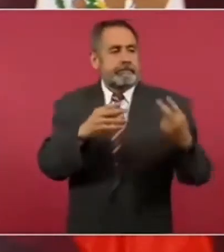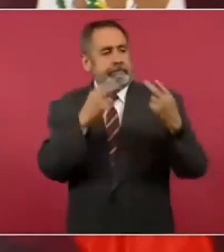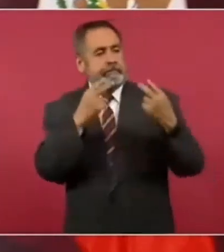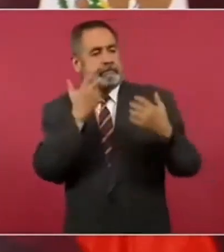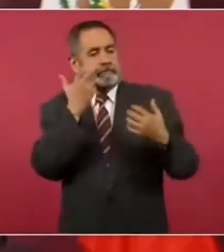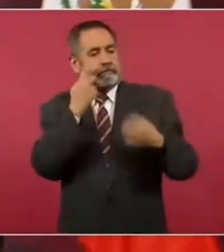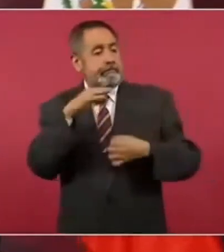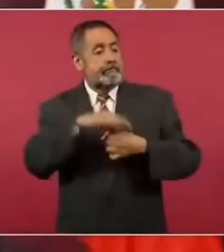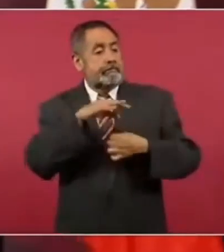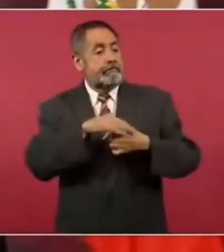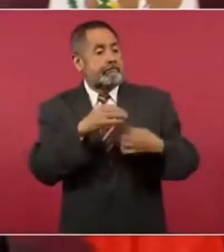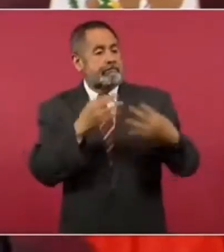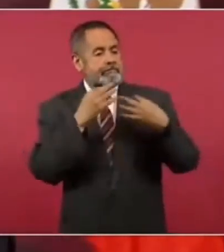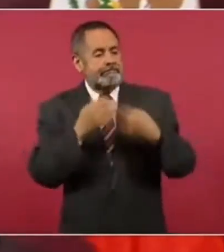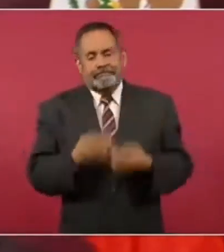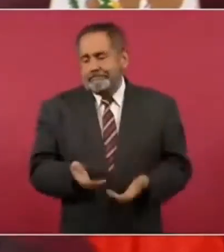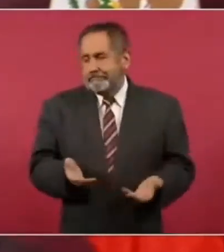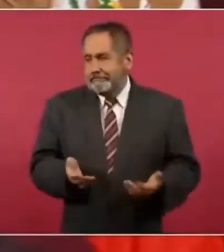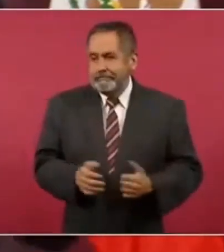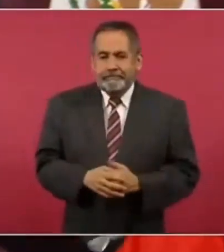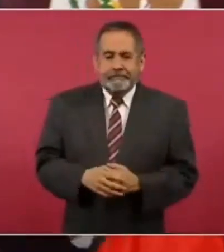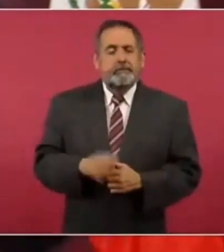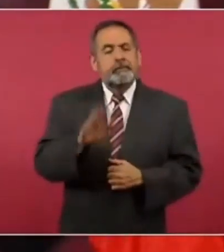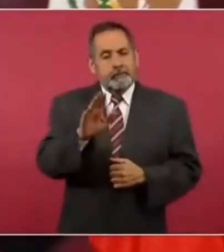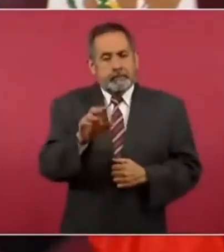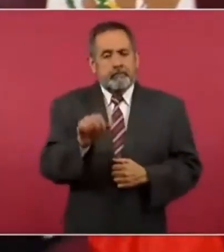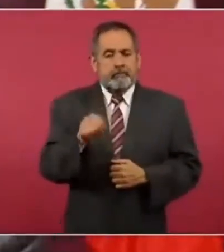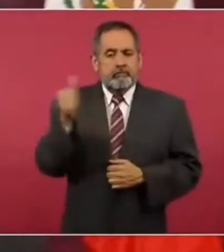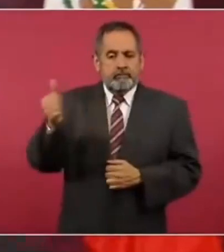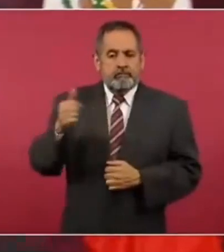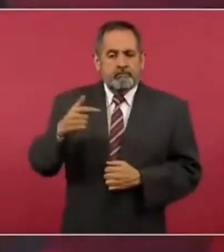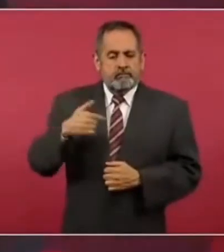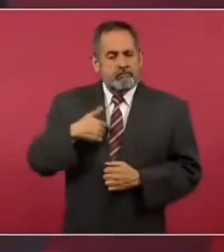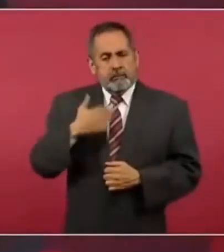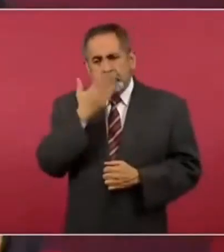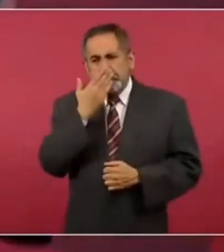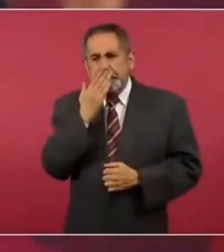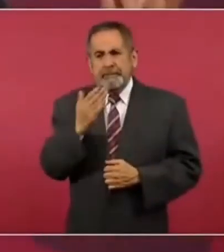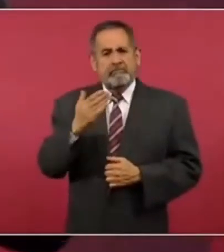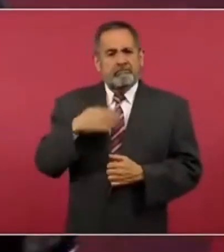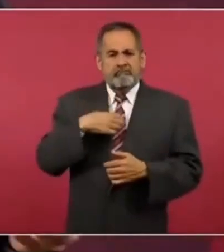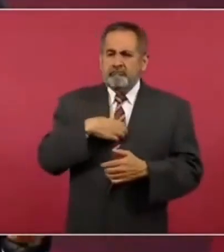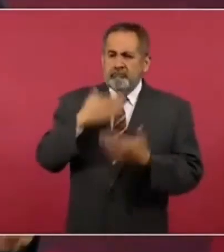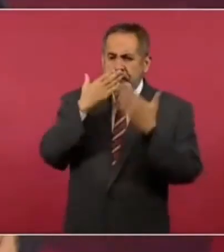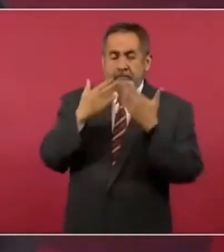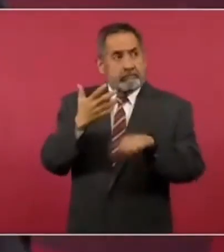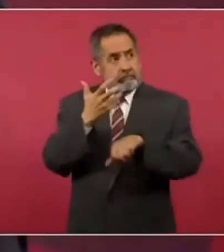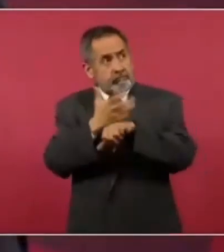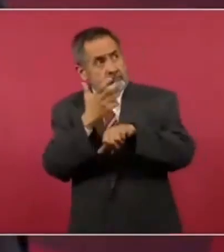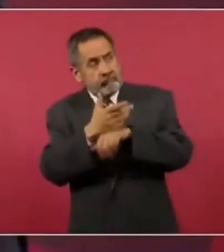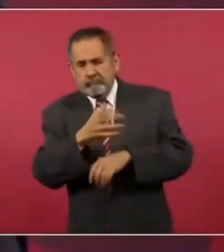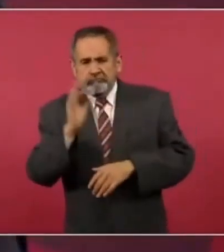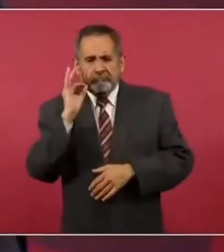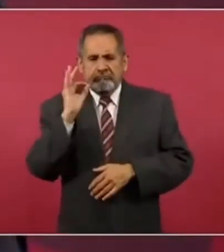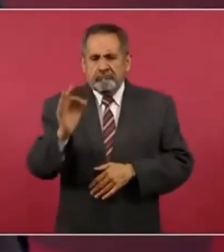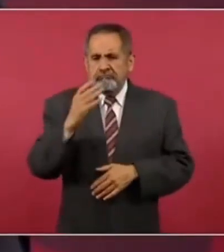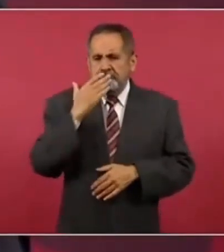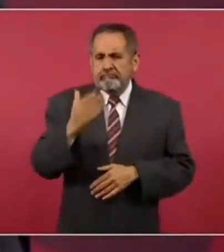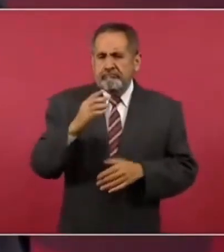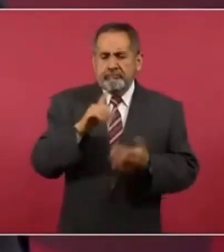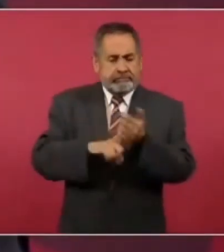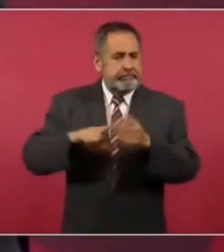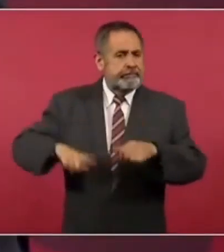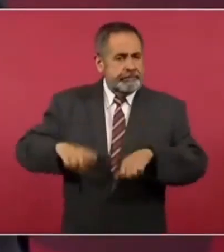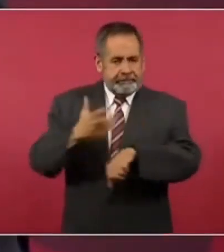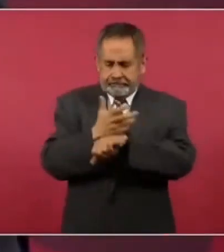¿qué es lo otro que nosotros, por ejemplo, celebramos, que ya está haciendo Estados Unidos, el